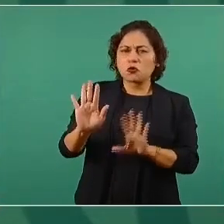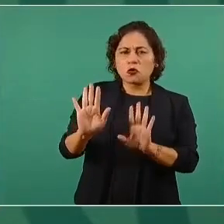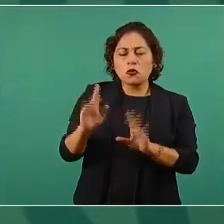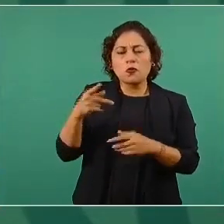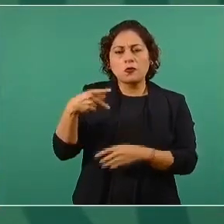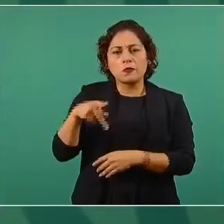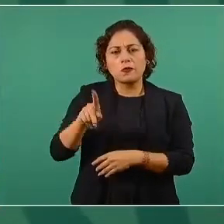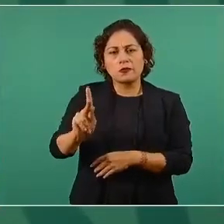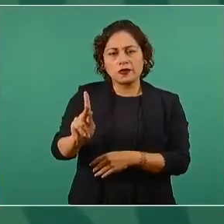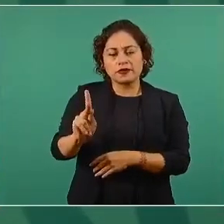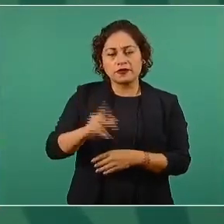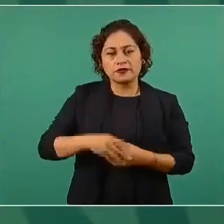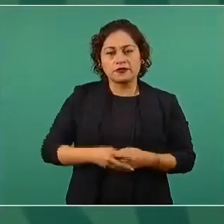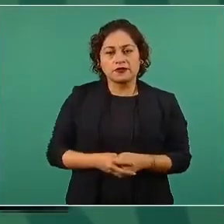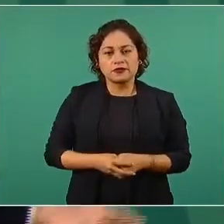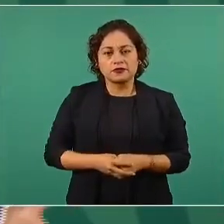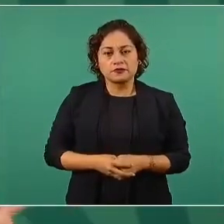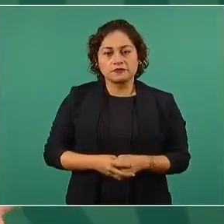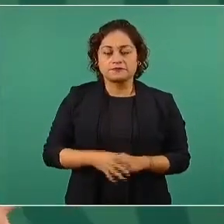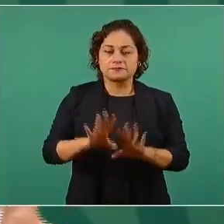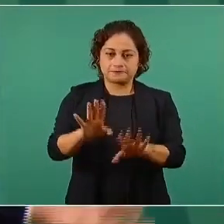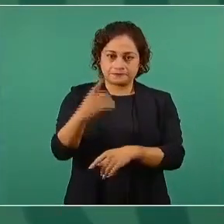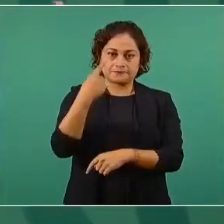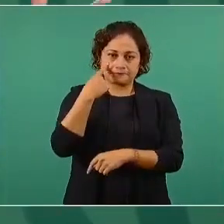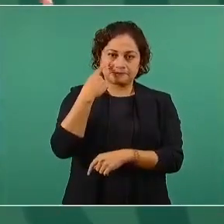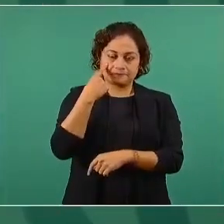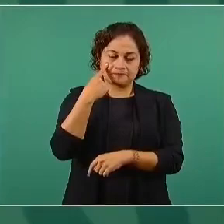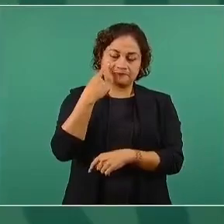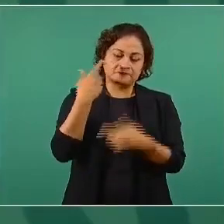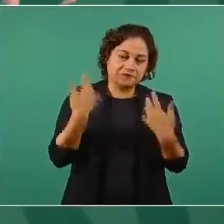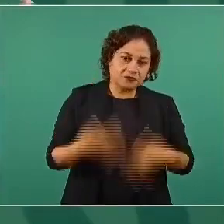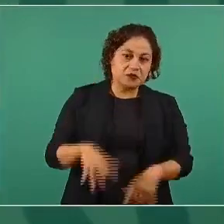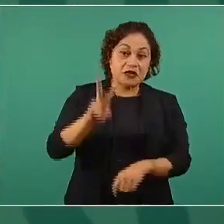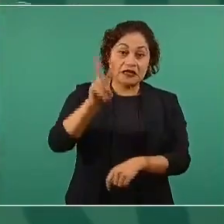sucede es de que como es tanto el atraso